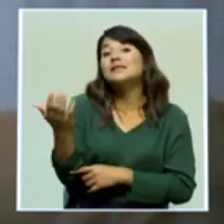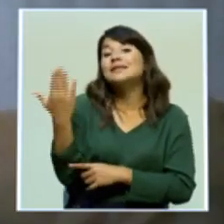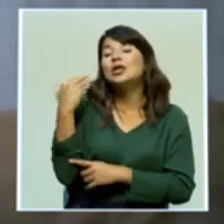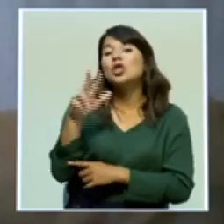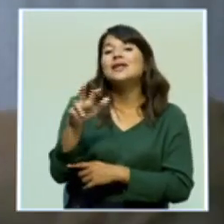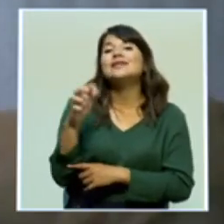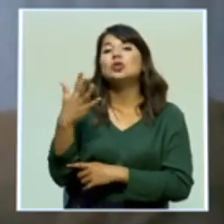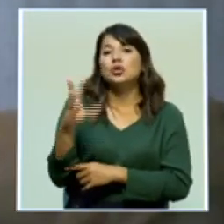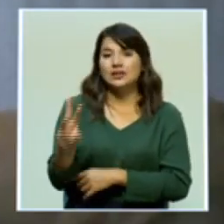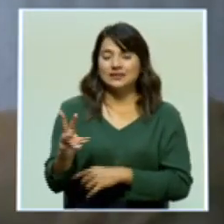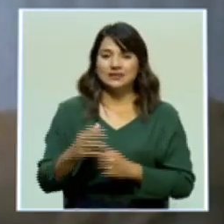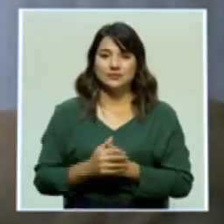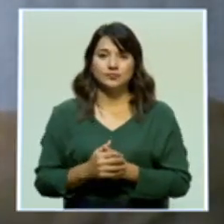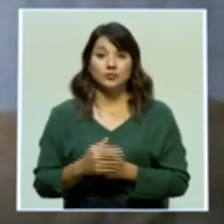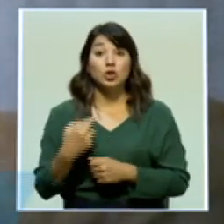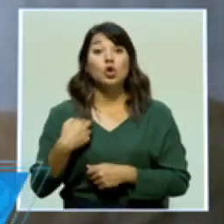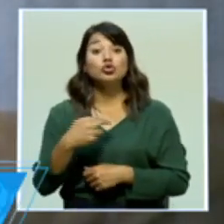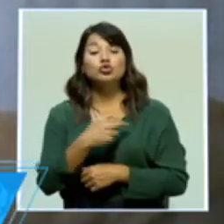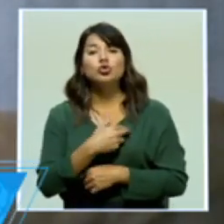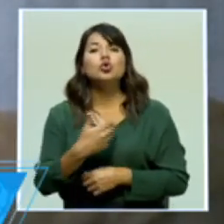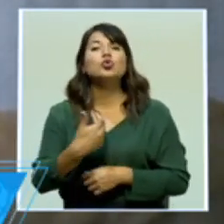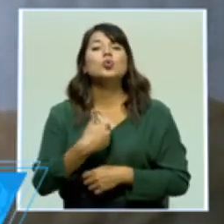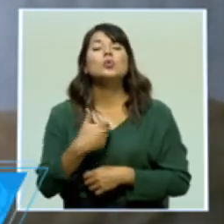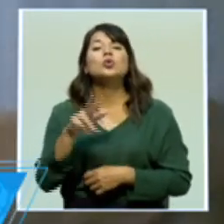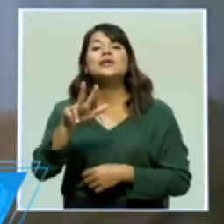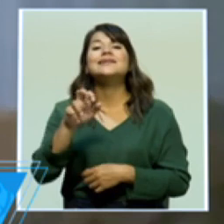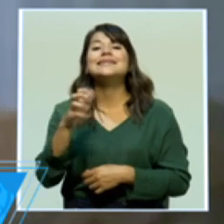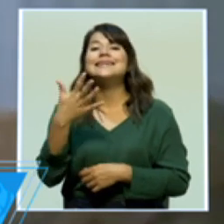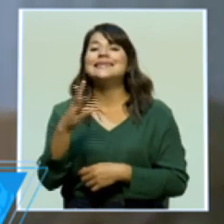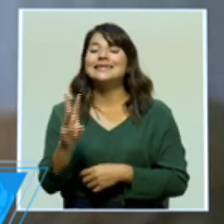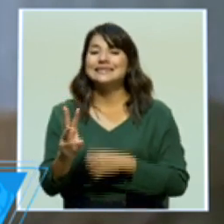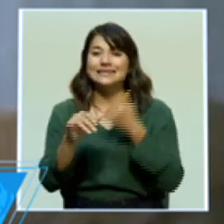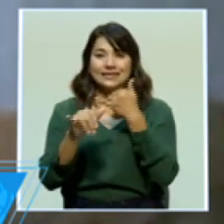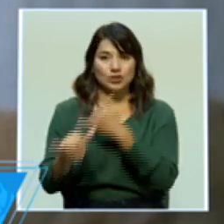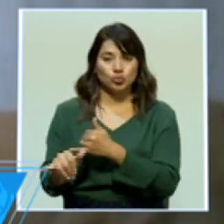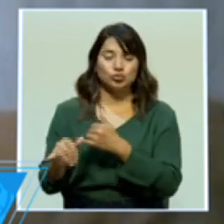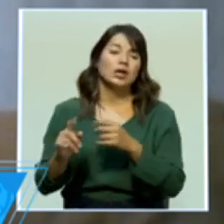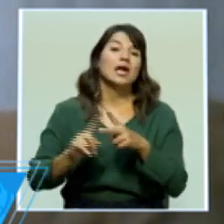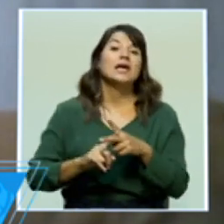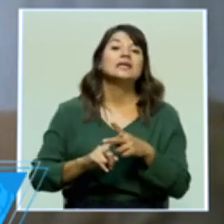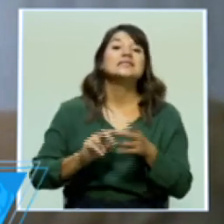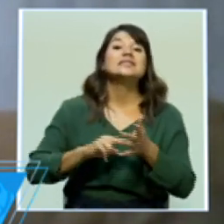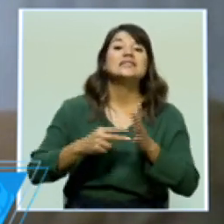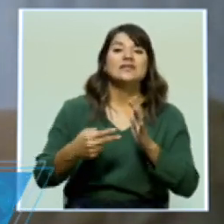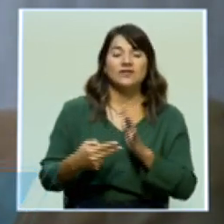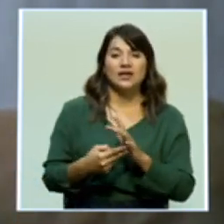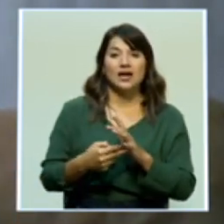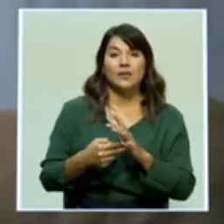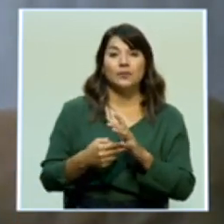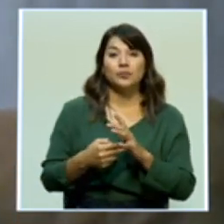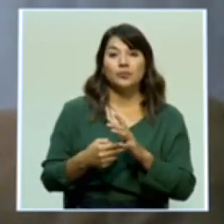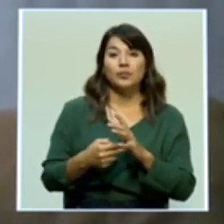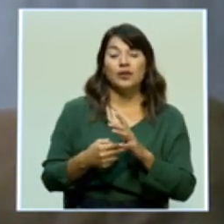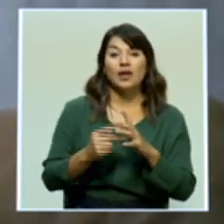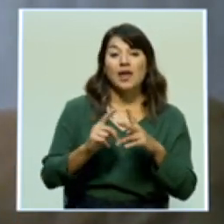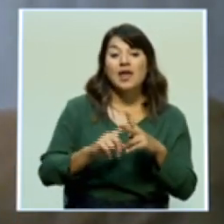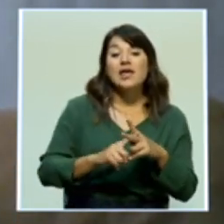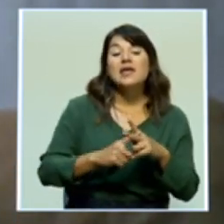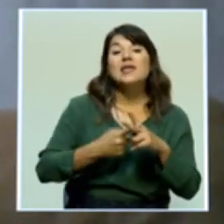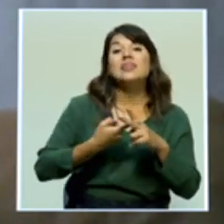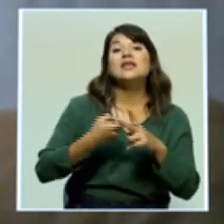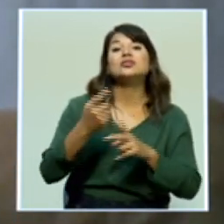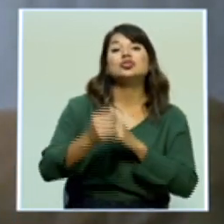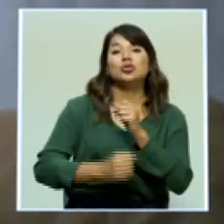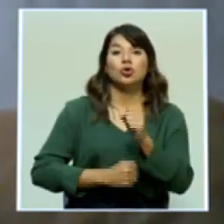Obtuvimos 316 denuncias. Eso quiere decir que de inicio de años al mes anterior hay un 50%